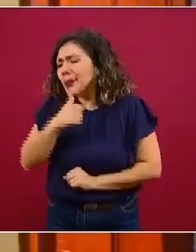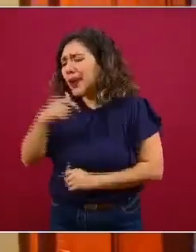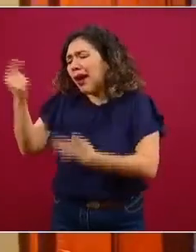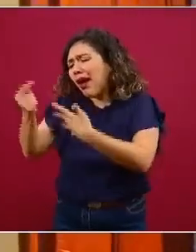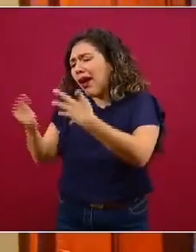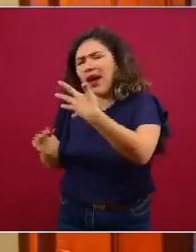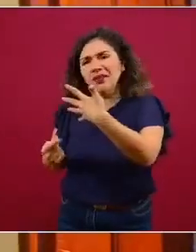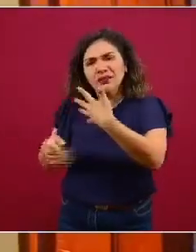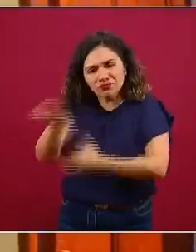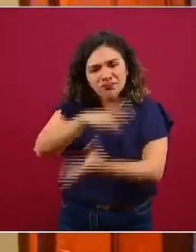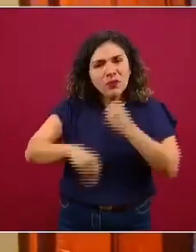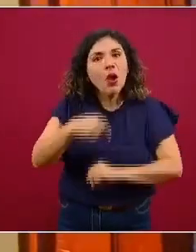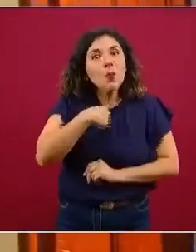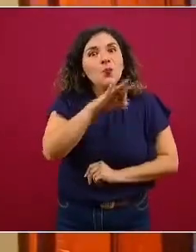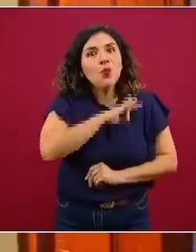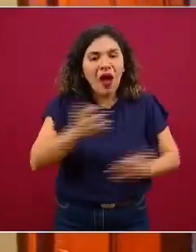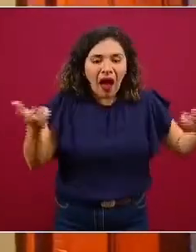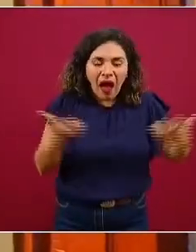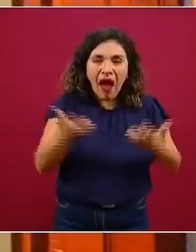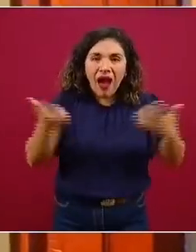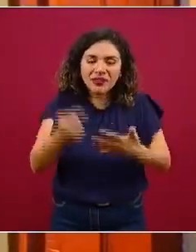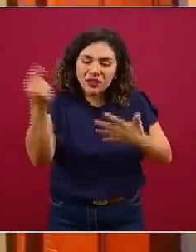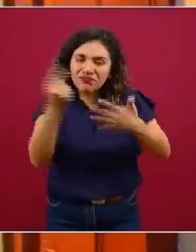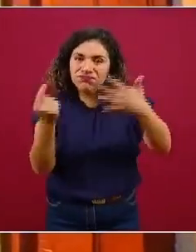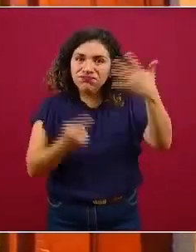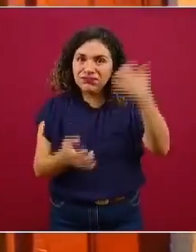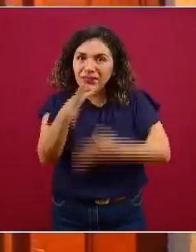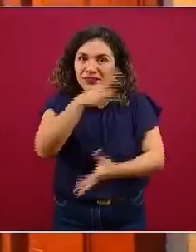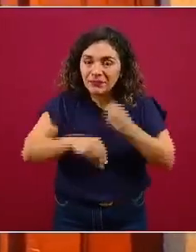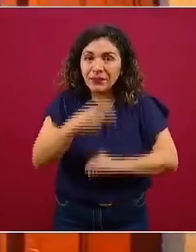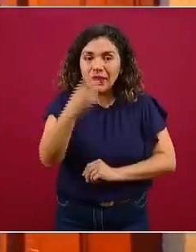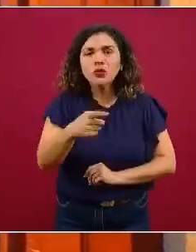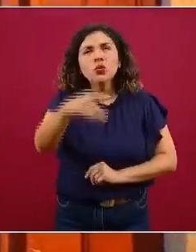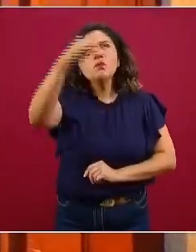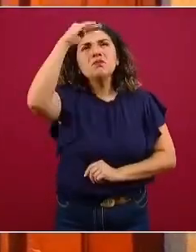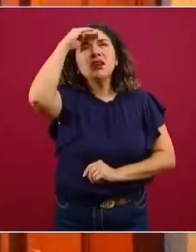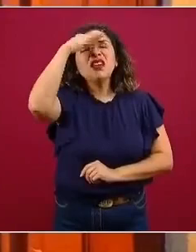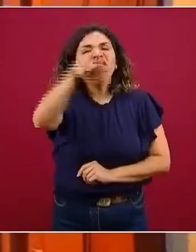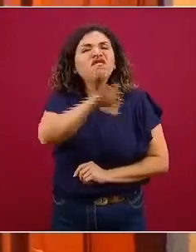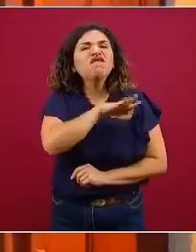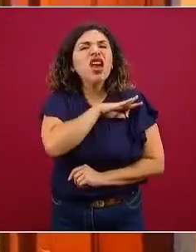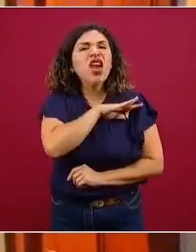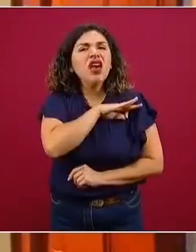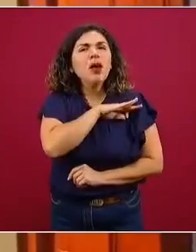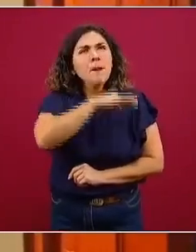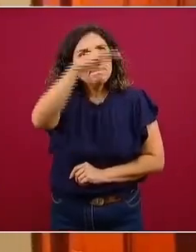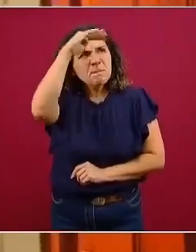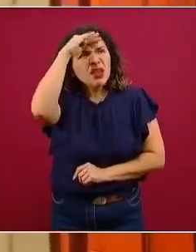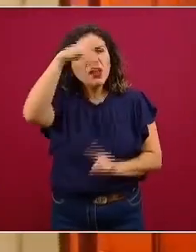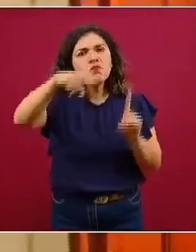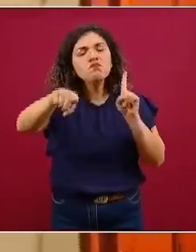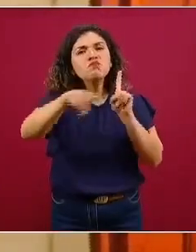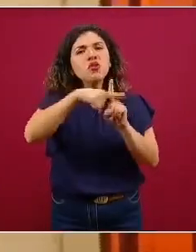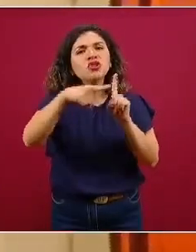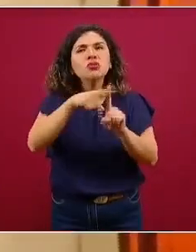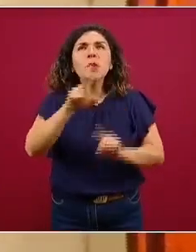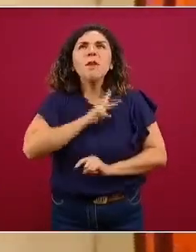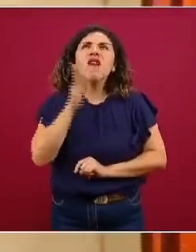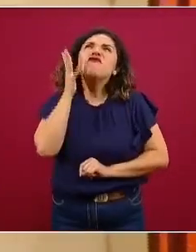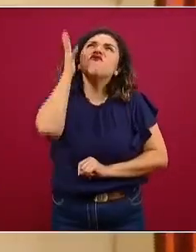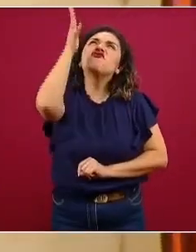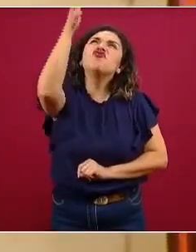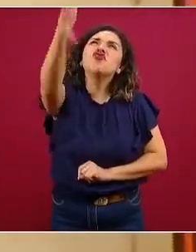lograr. Perdón, mantener una perspectiva esperanzada, es decir, mantener un optimismo acerca de un futuro